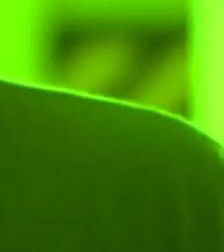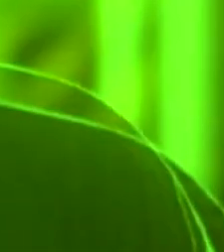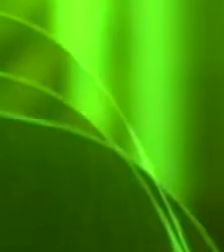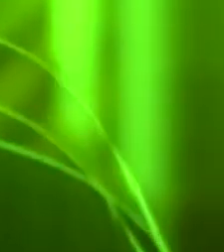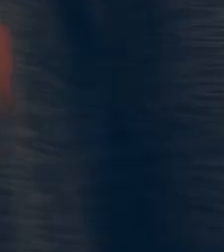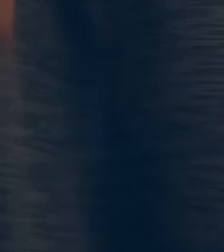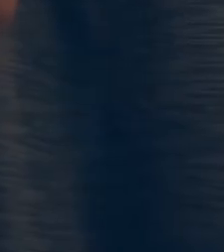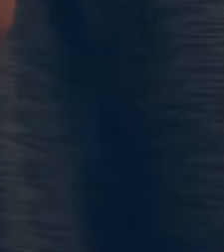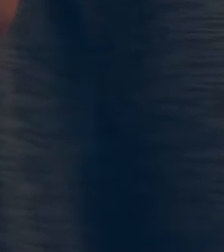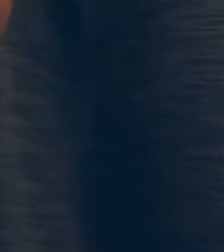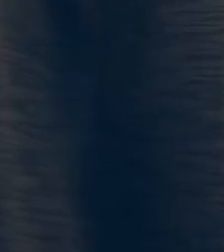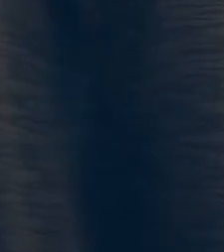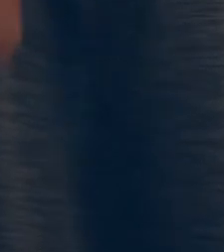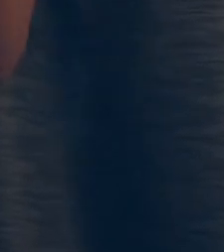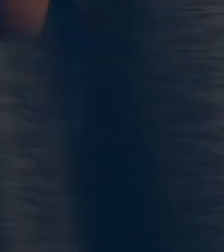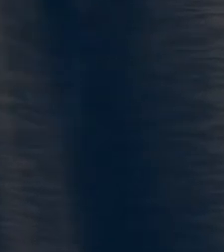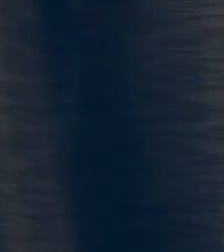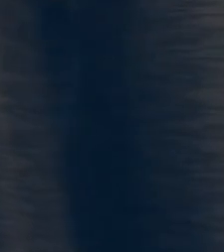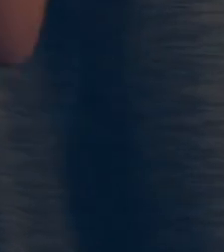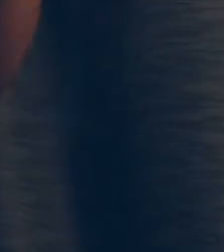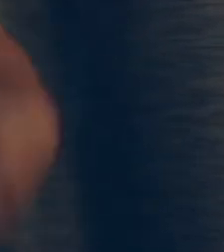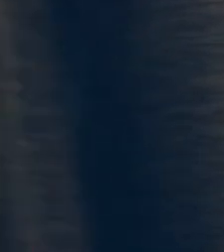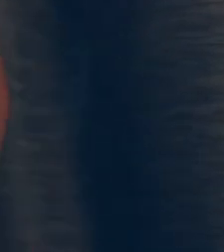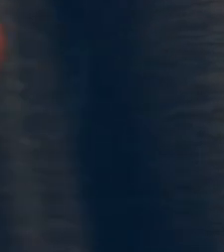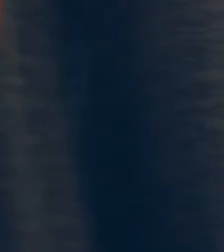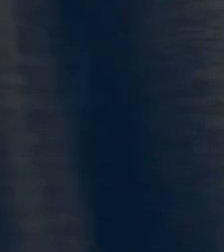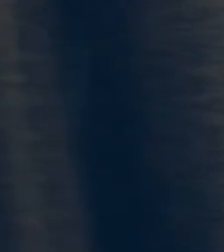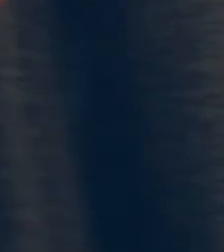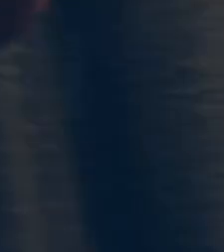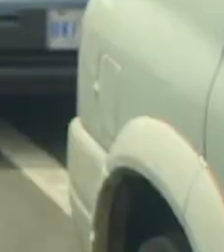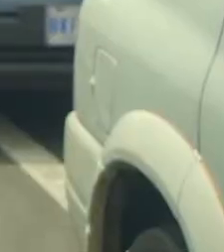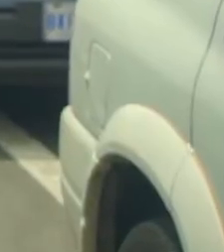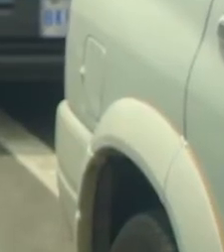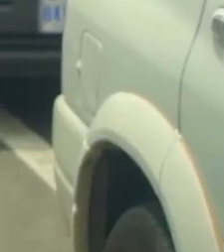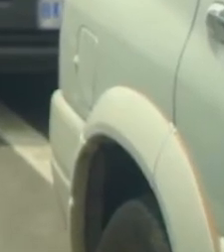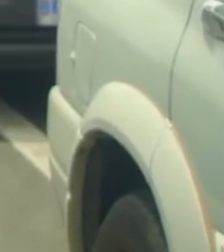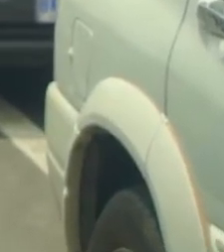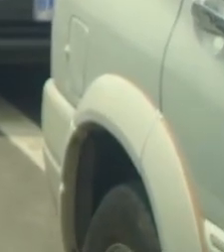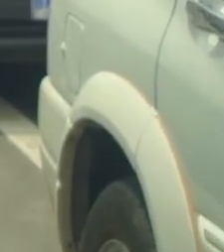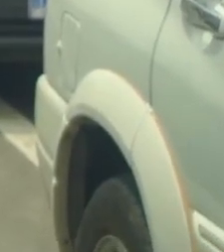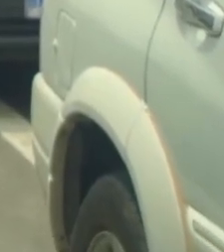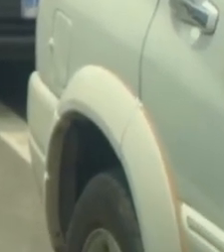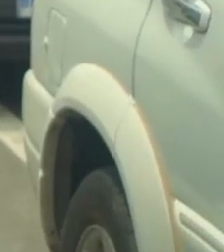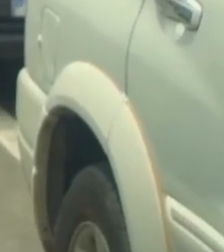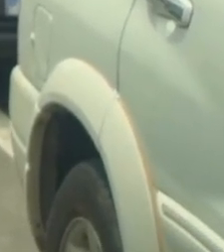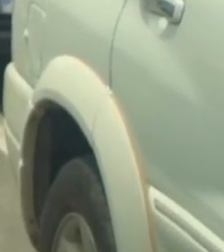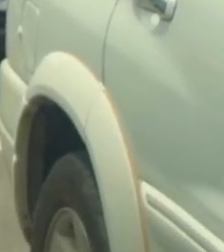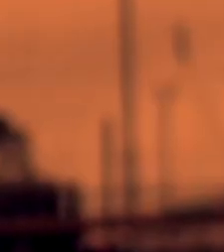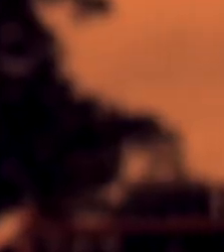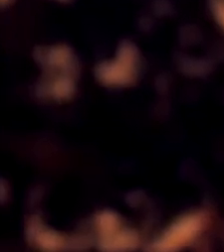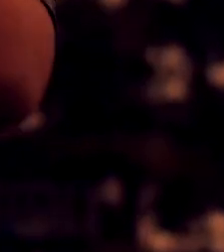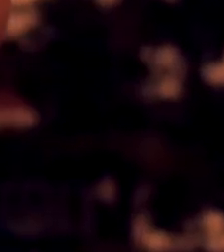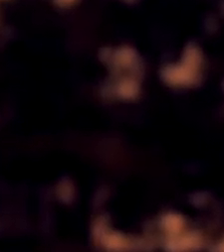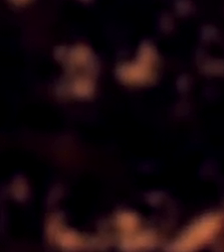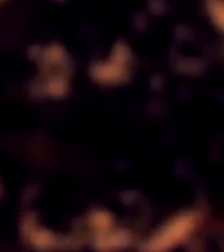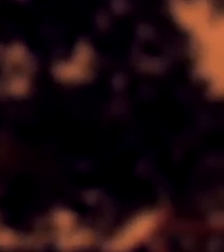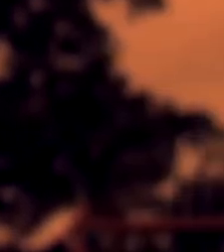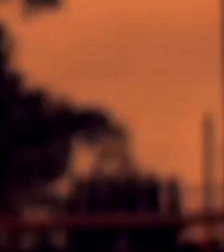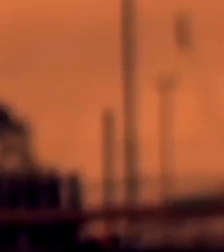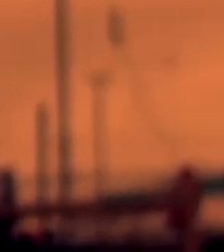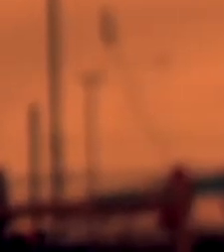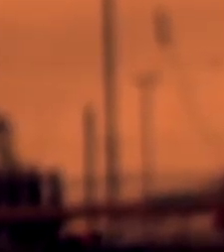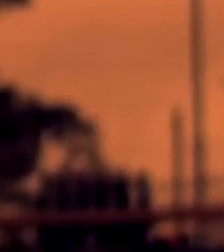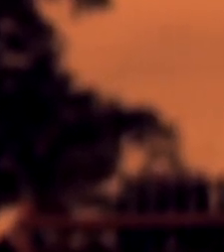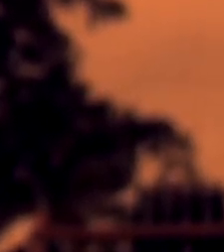posibilidades. Se me hizo difícil acostumbrarme al cero contacto social. A que este virus vino a hacer todo cambiar. Que los beso y